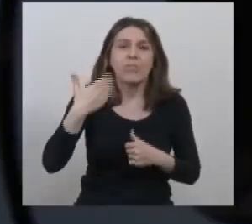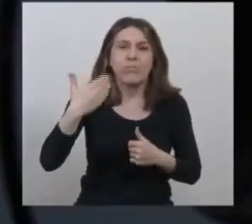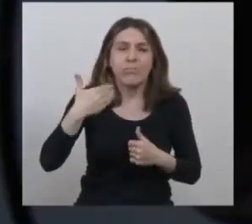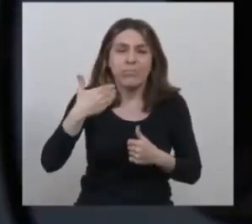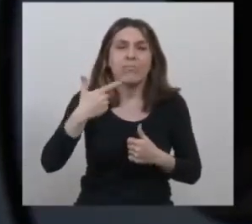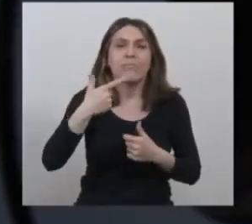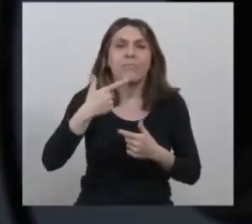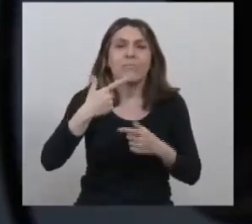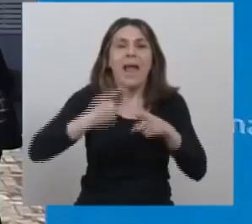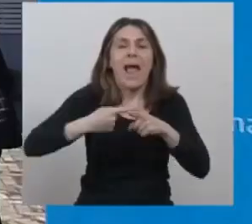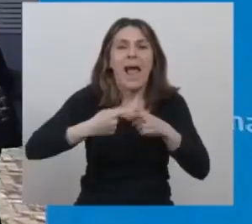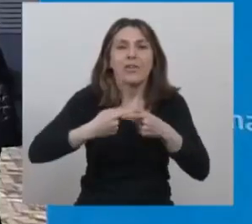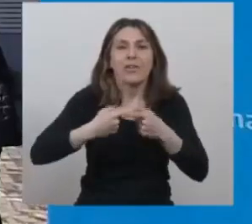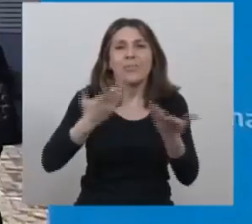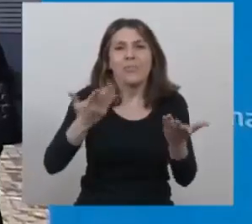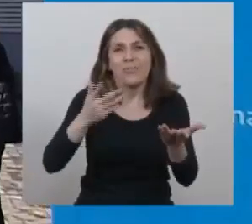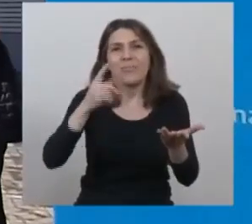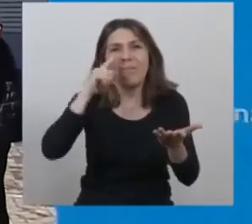Fernández.